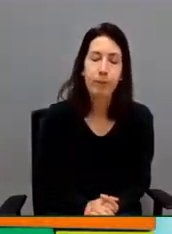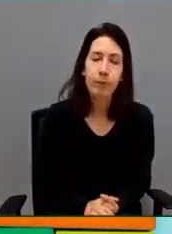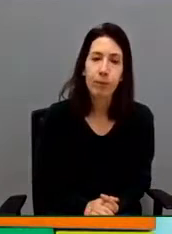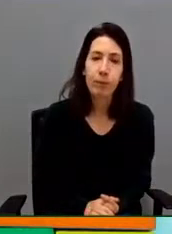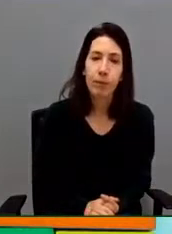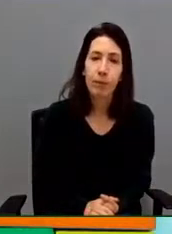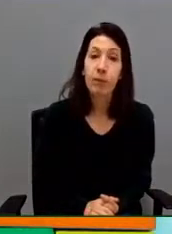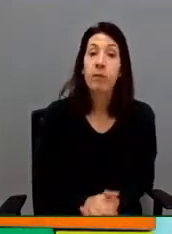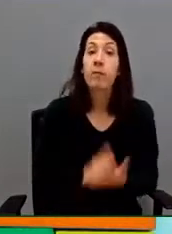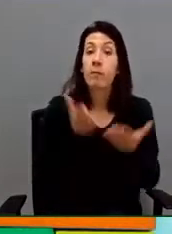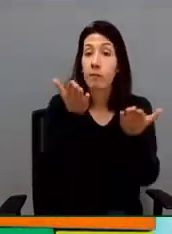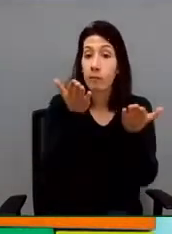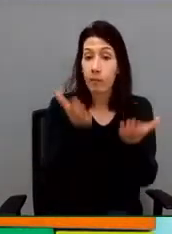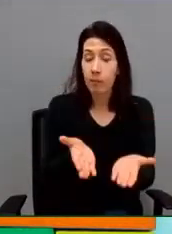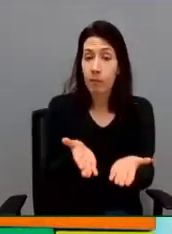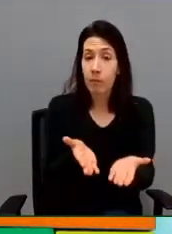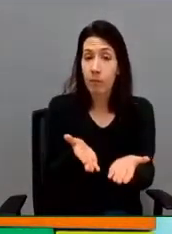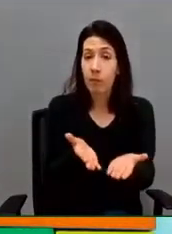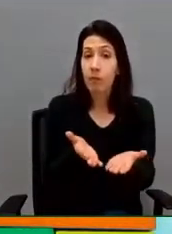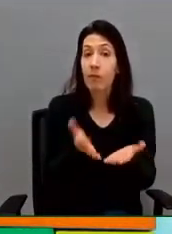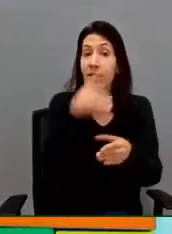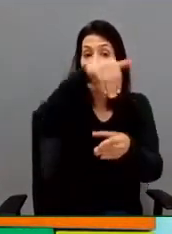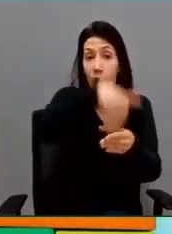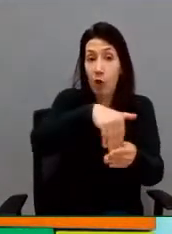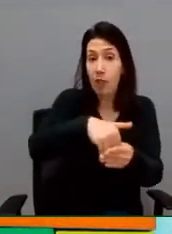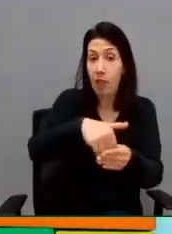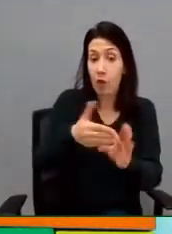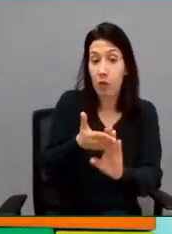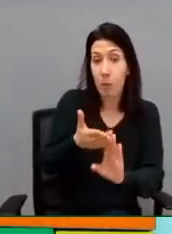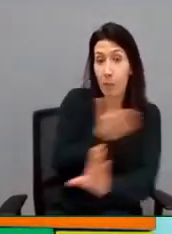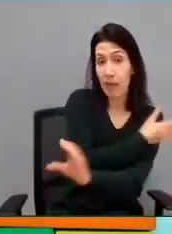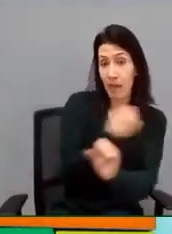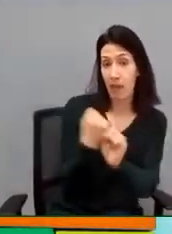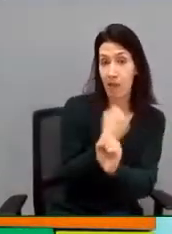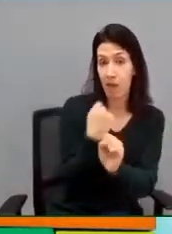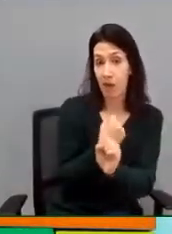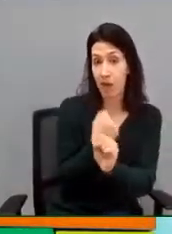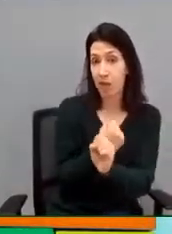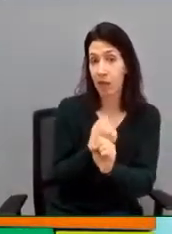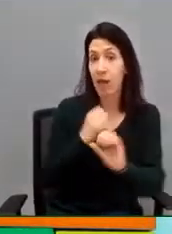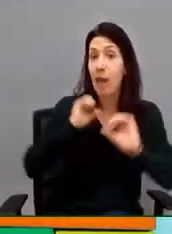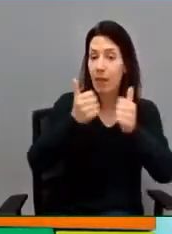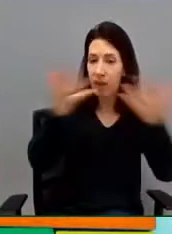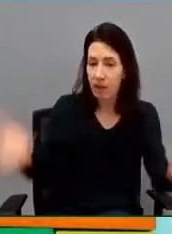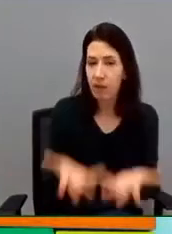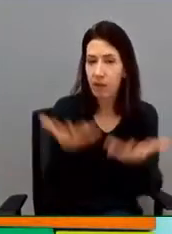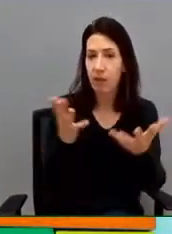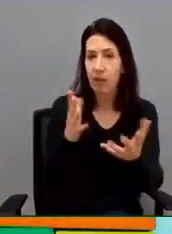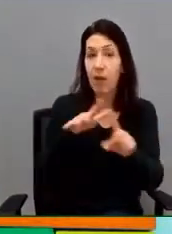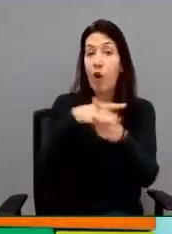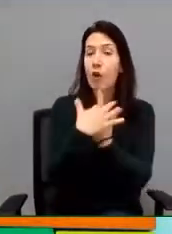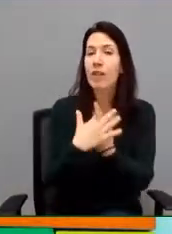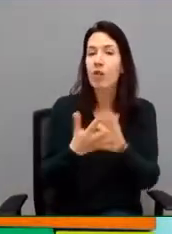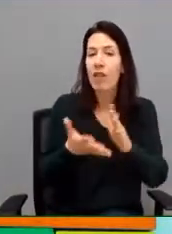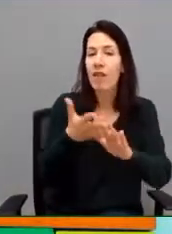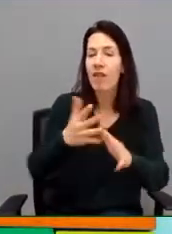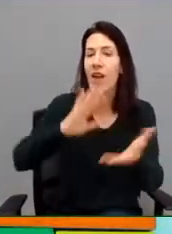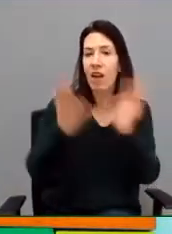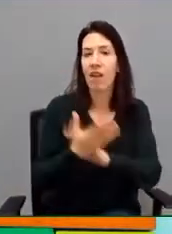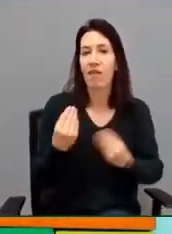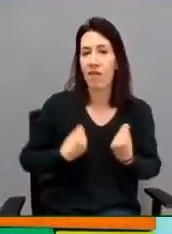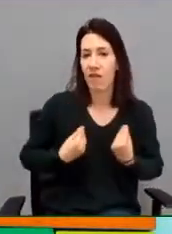En esta línea, los contenidos prelaborales que se impulsan especialmente desde el contexto de transición a vida adulta